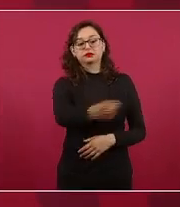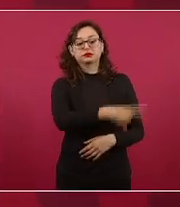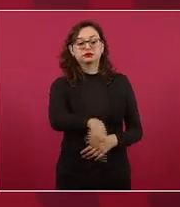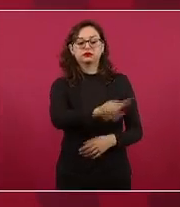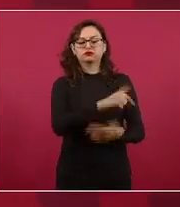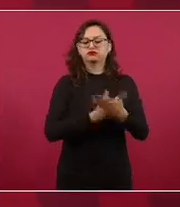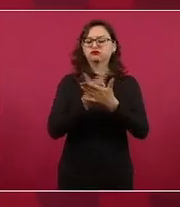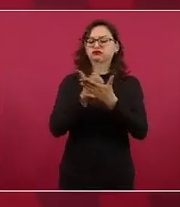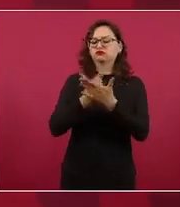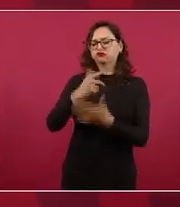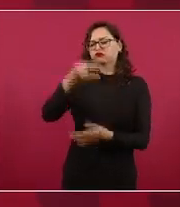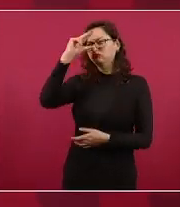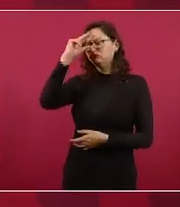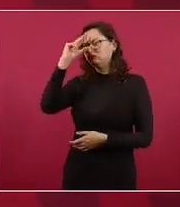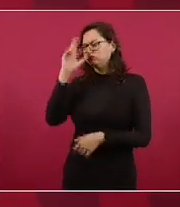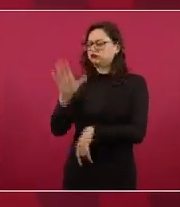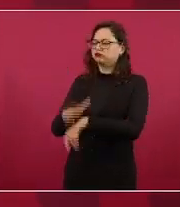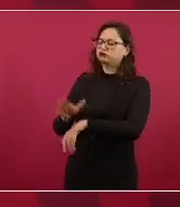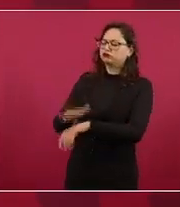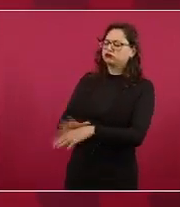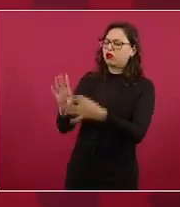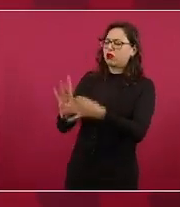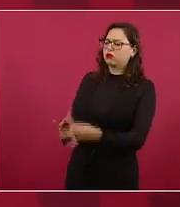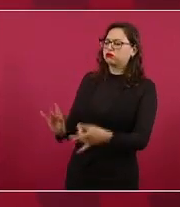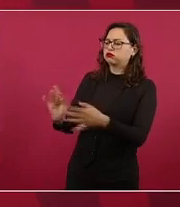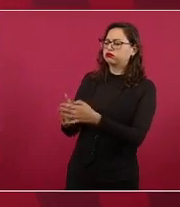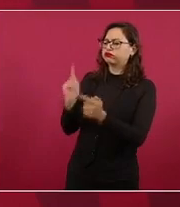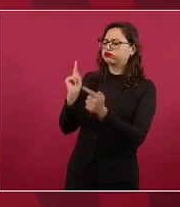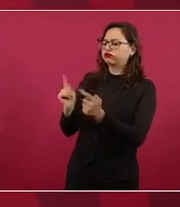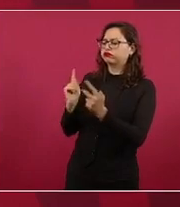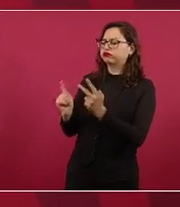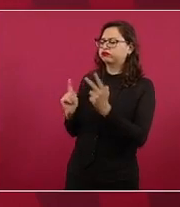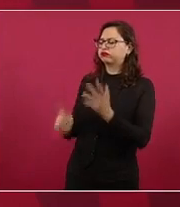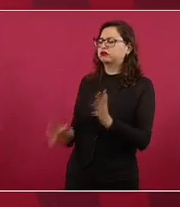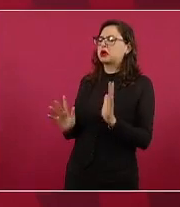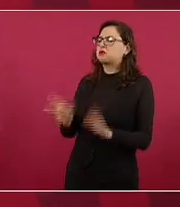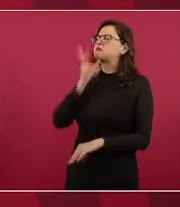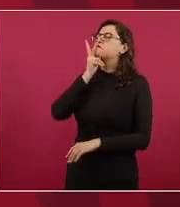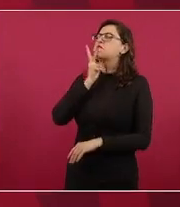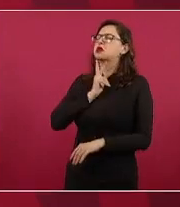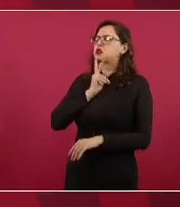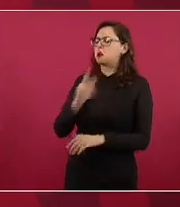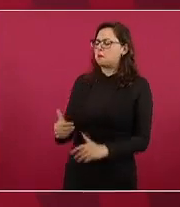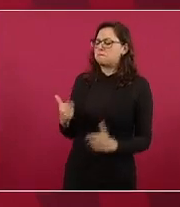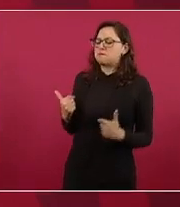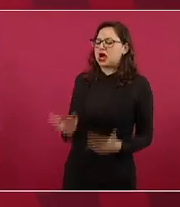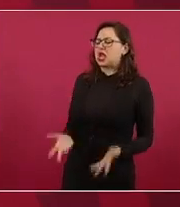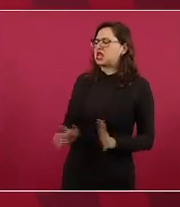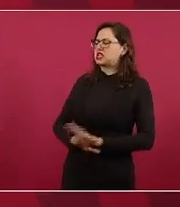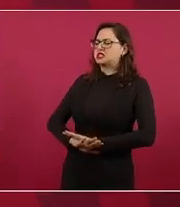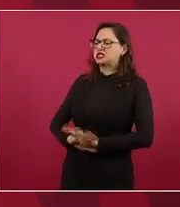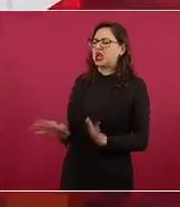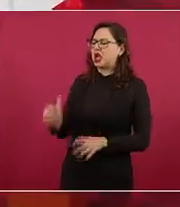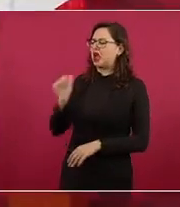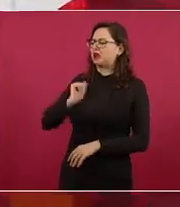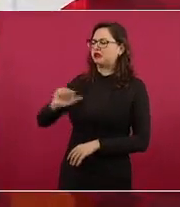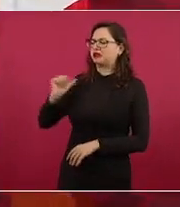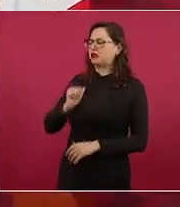hablaban de que ya para qué pensábamos en el petróleo